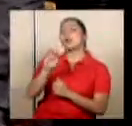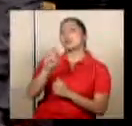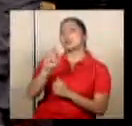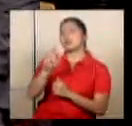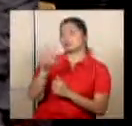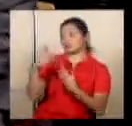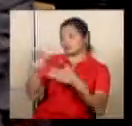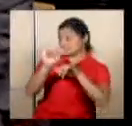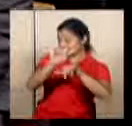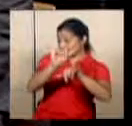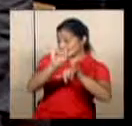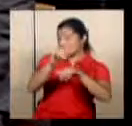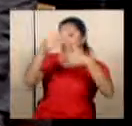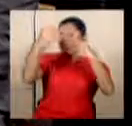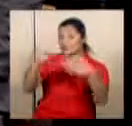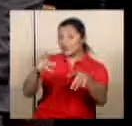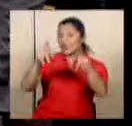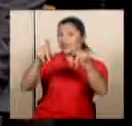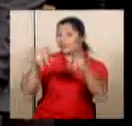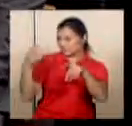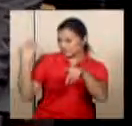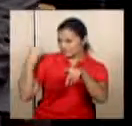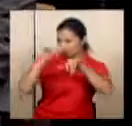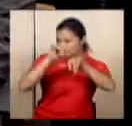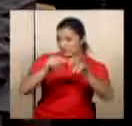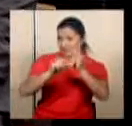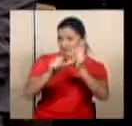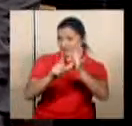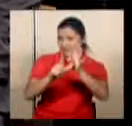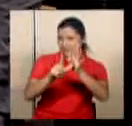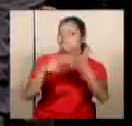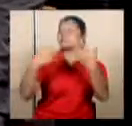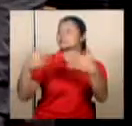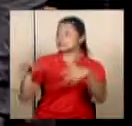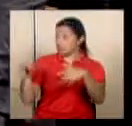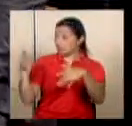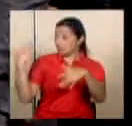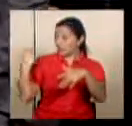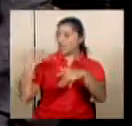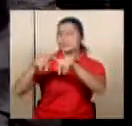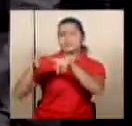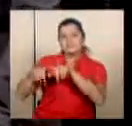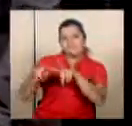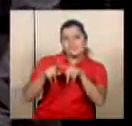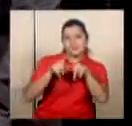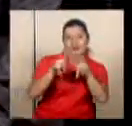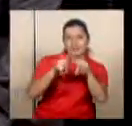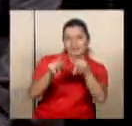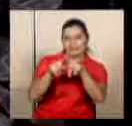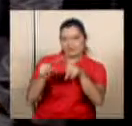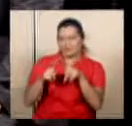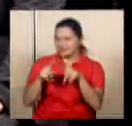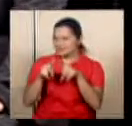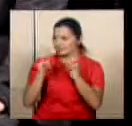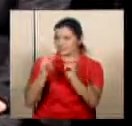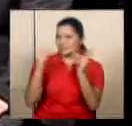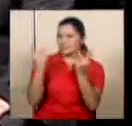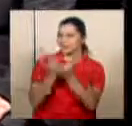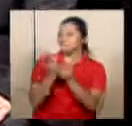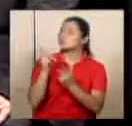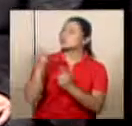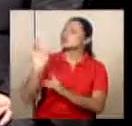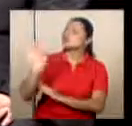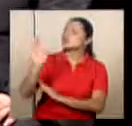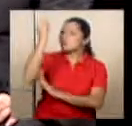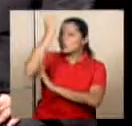y ya también en un tiempo donde habían varias fracciones legislativas, ¿verdad? ¿Cuál análisis hace usted de